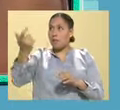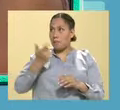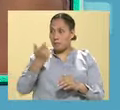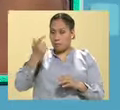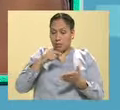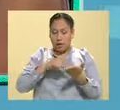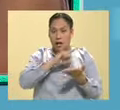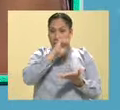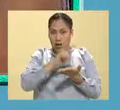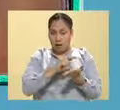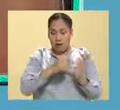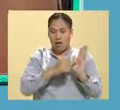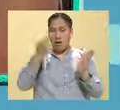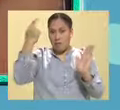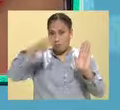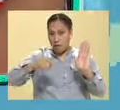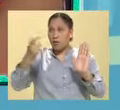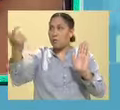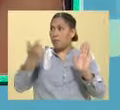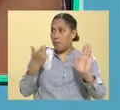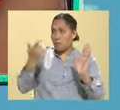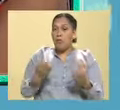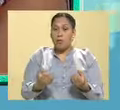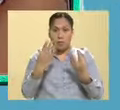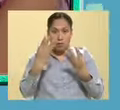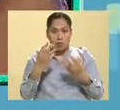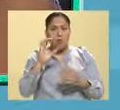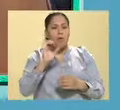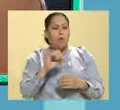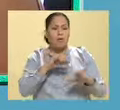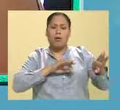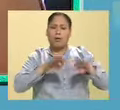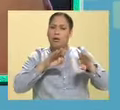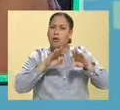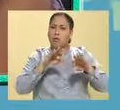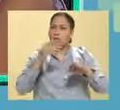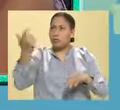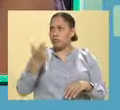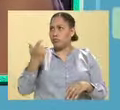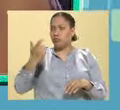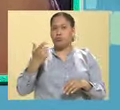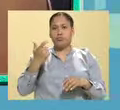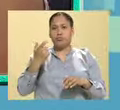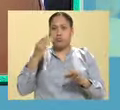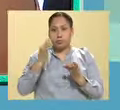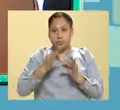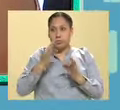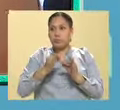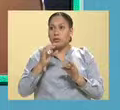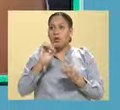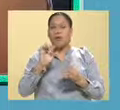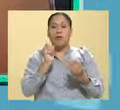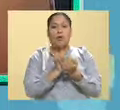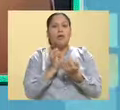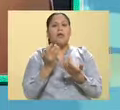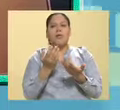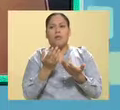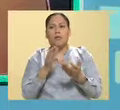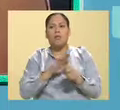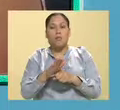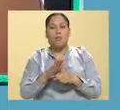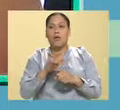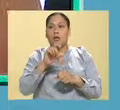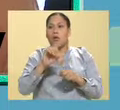menores o pagarles de acuerdo a cierta tarifa, de acuerdo a cierto arancel o el